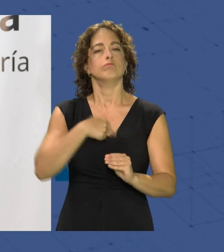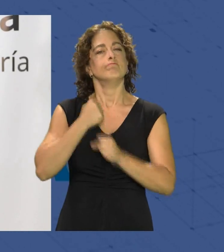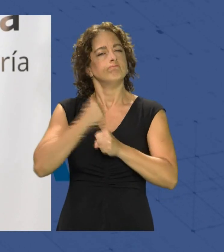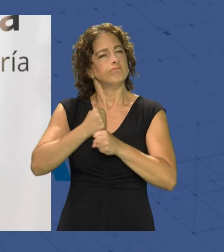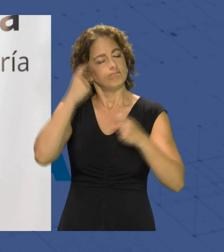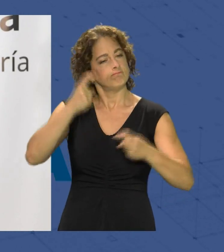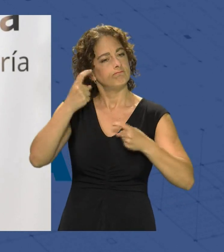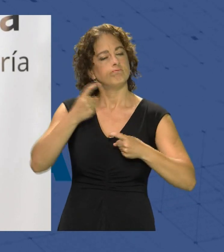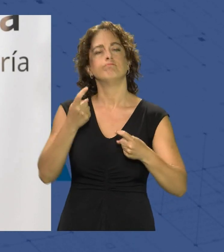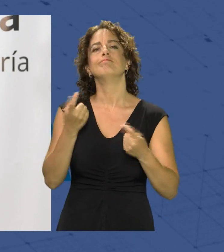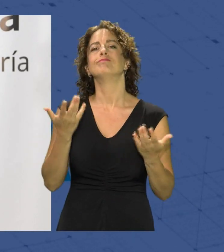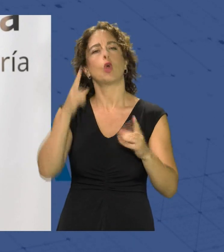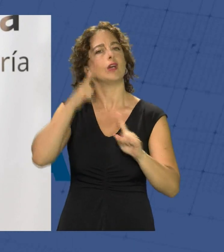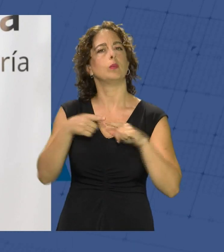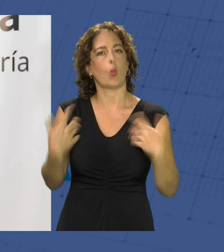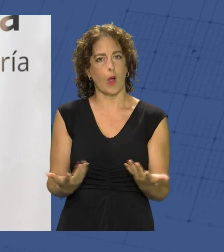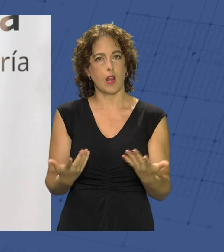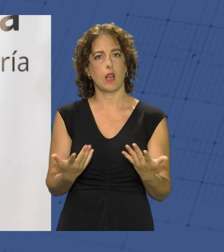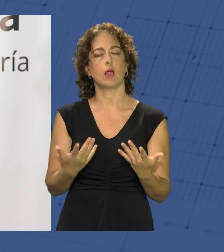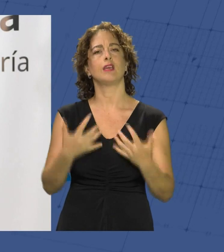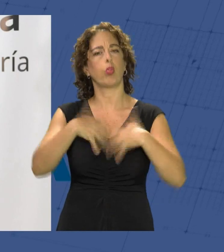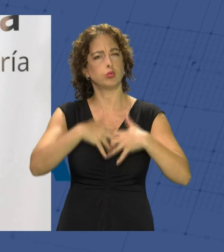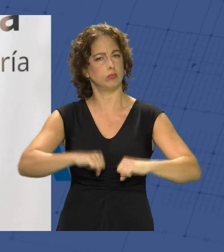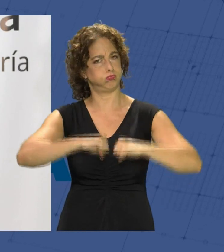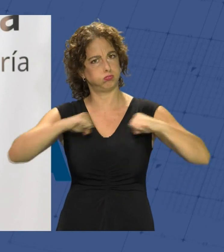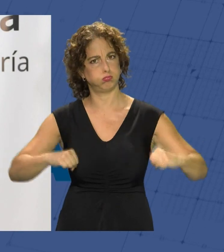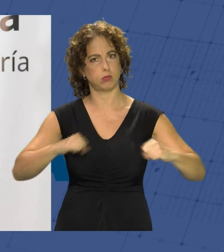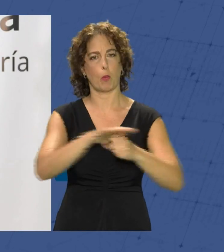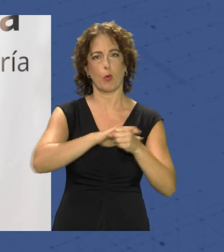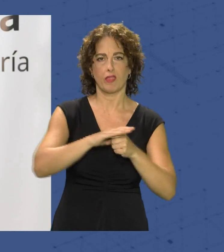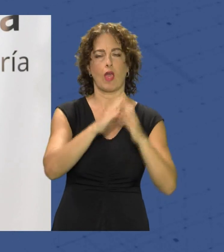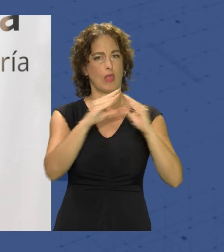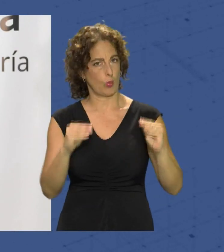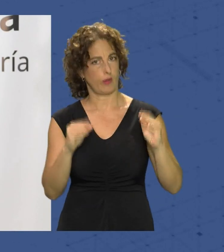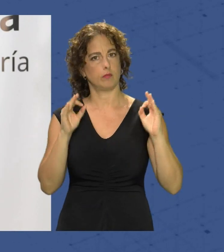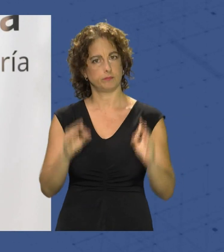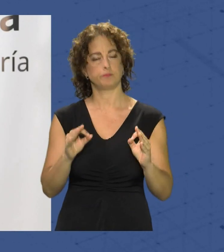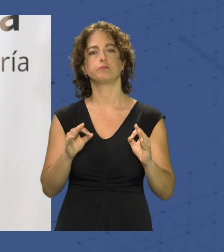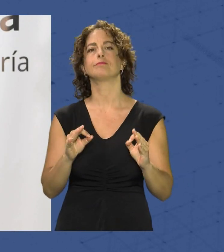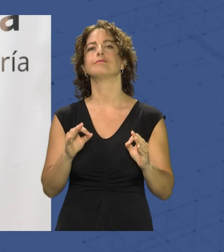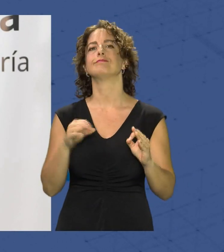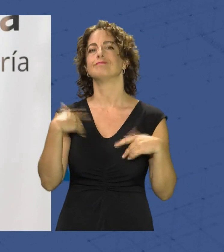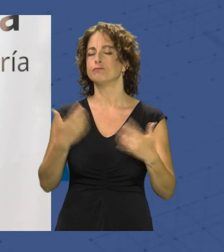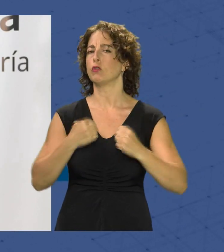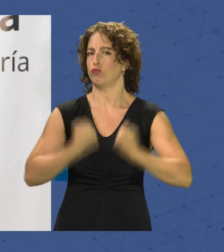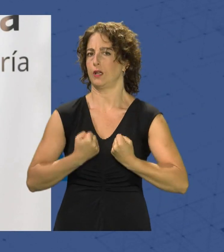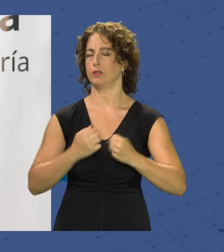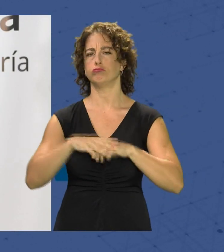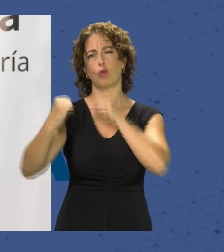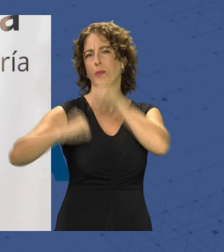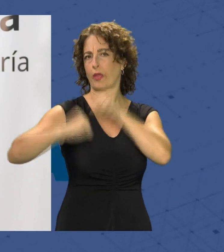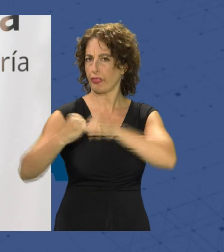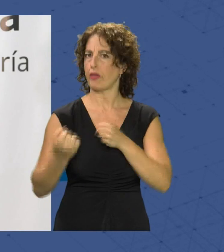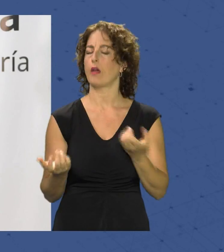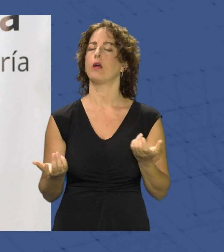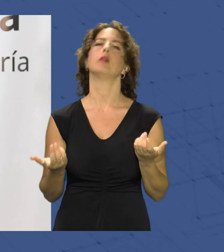un objetivo claro, y es consolidar una industria, tanto a nivel provincial como andaluza, para que sea sólida y competitiva. Desde luego, lo que